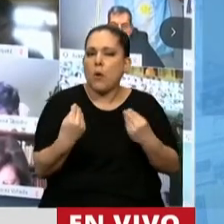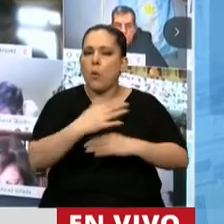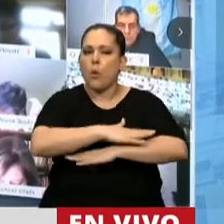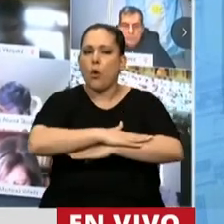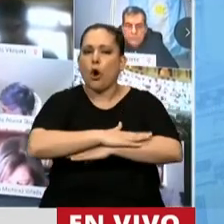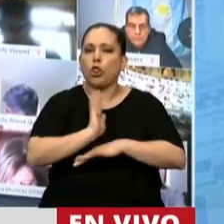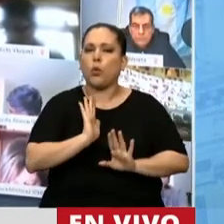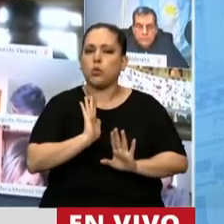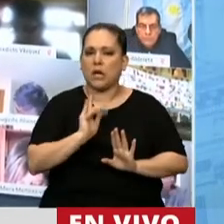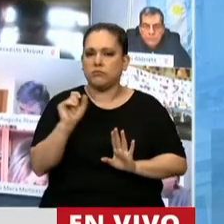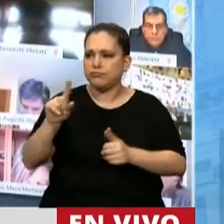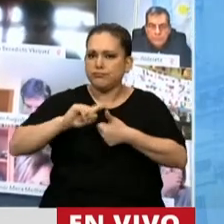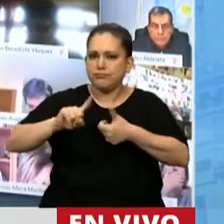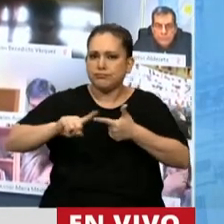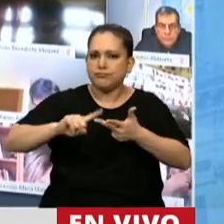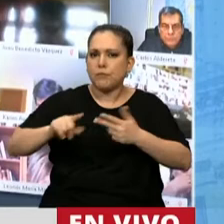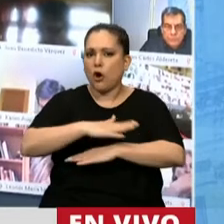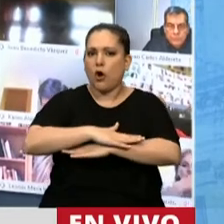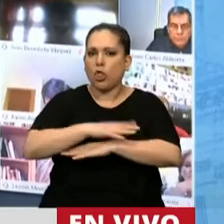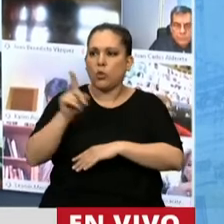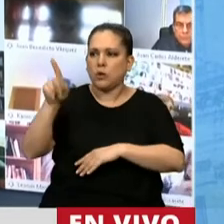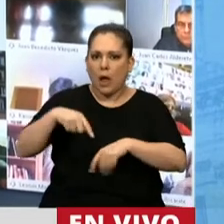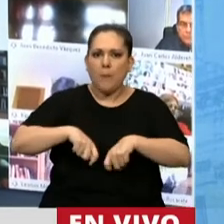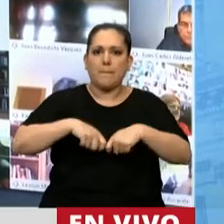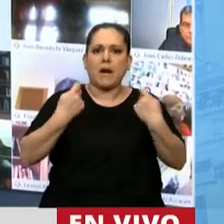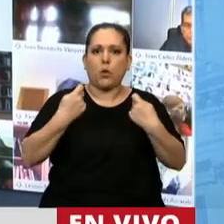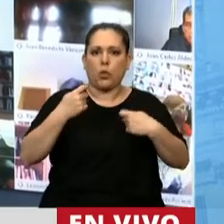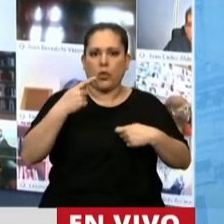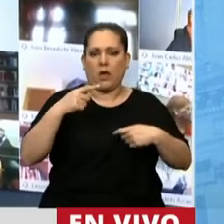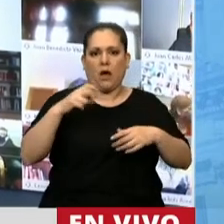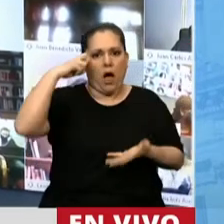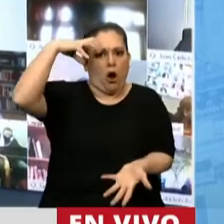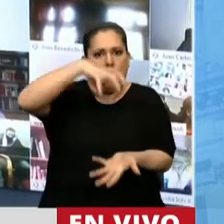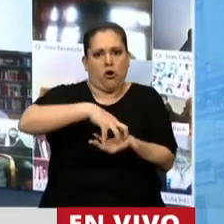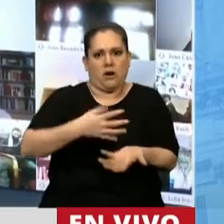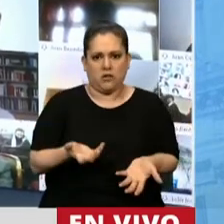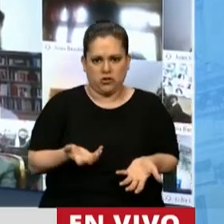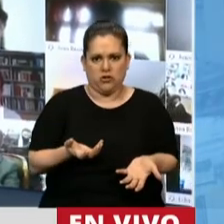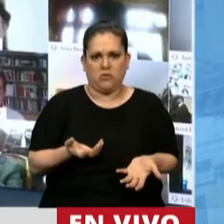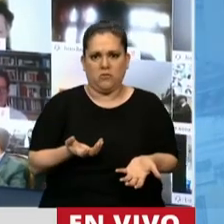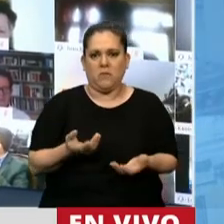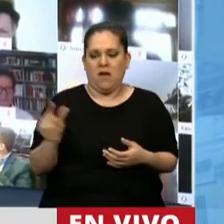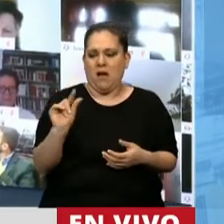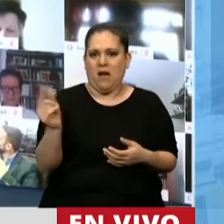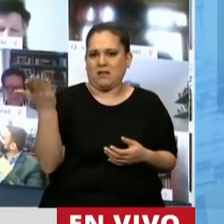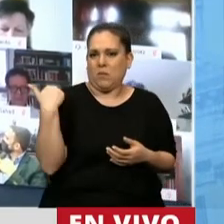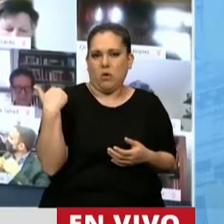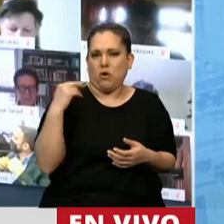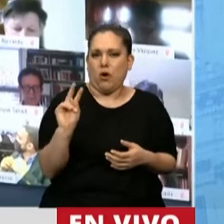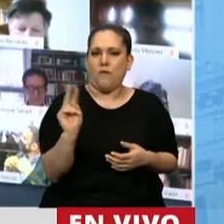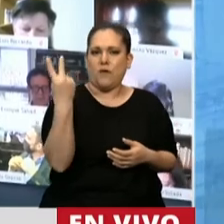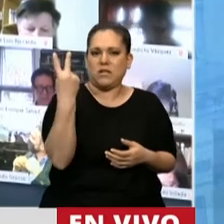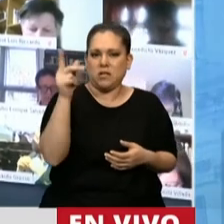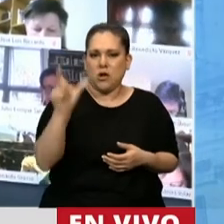disvaliosas afectan lo institucional. Y acudimos al recientemente fallecido